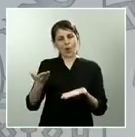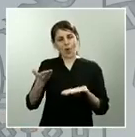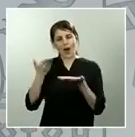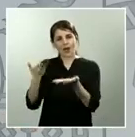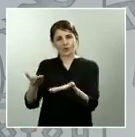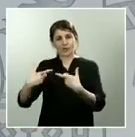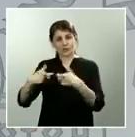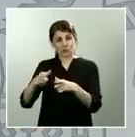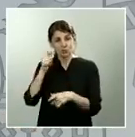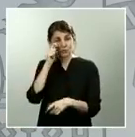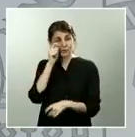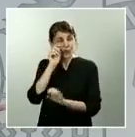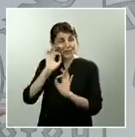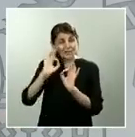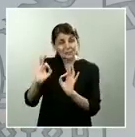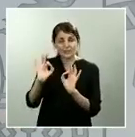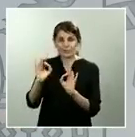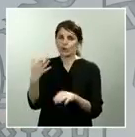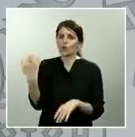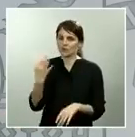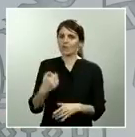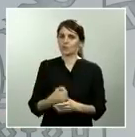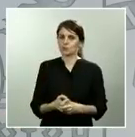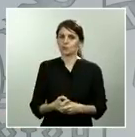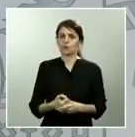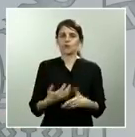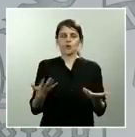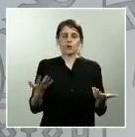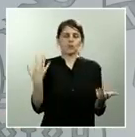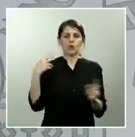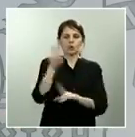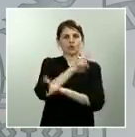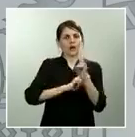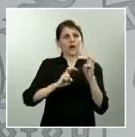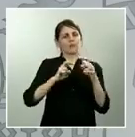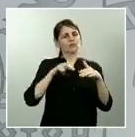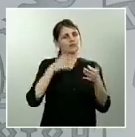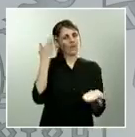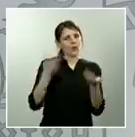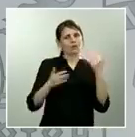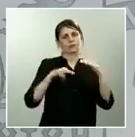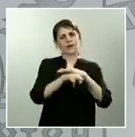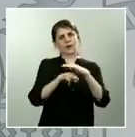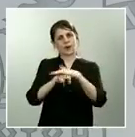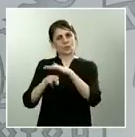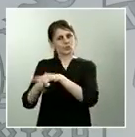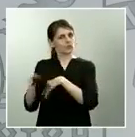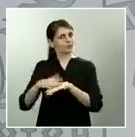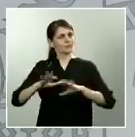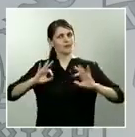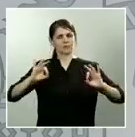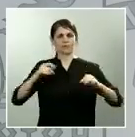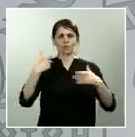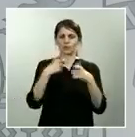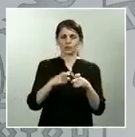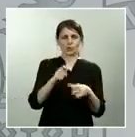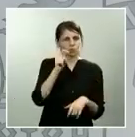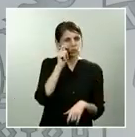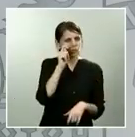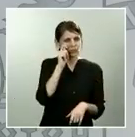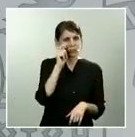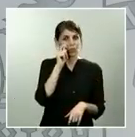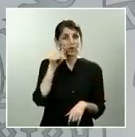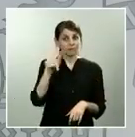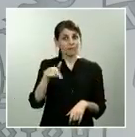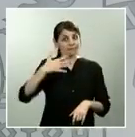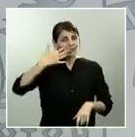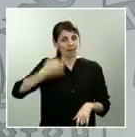manera se pondrán recursos a disposición de ese sector para que realmente puedan mantenerse en este estado durante el